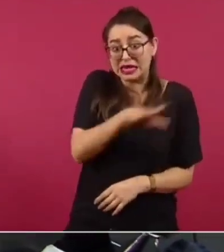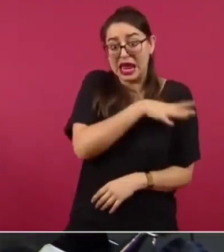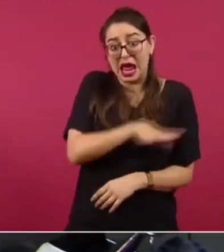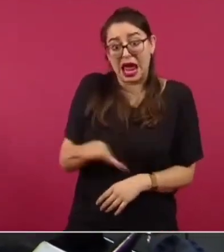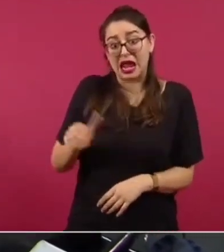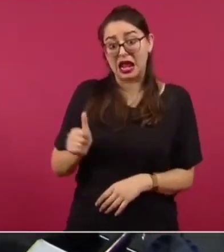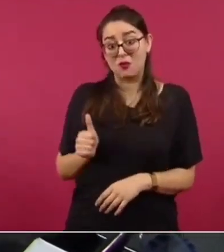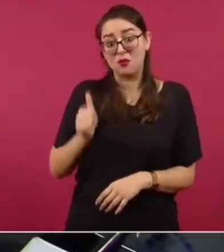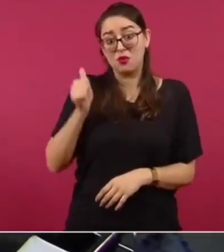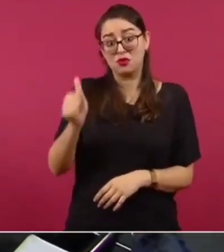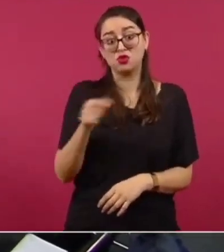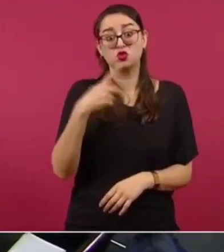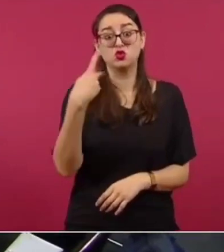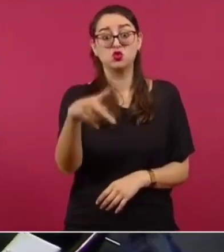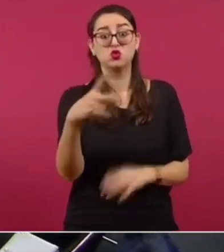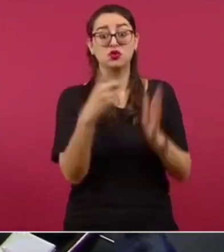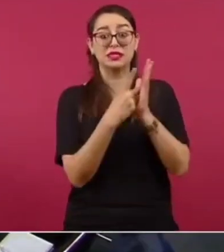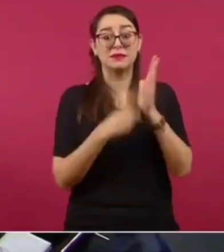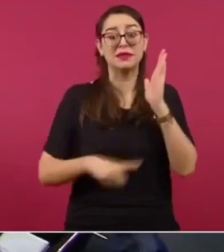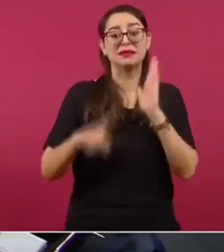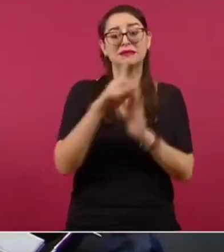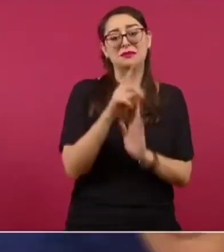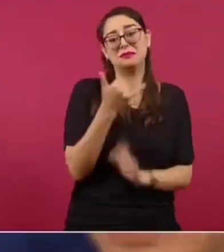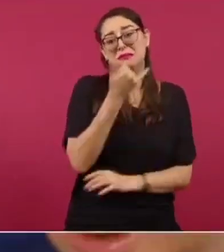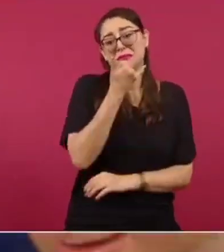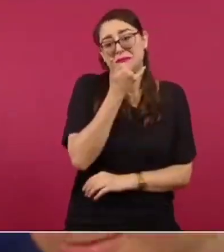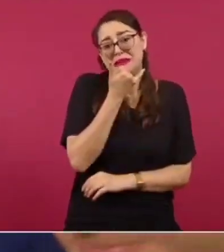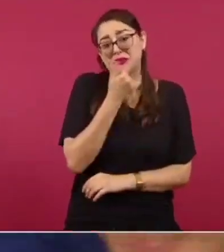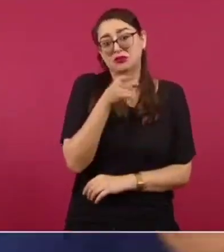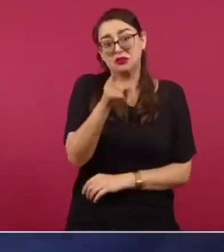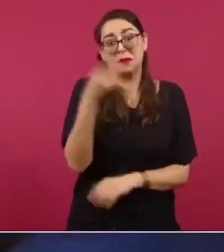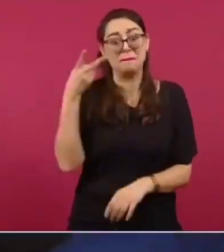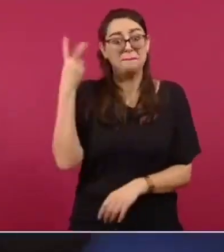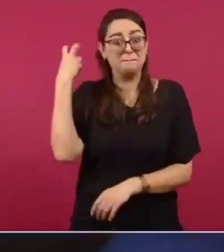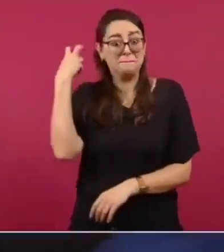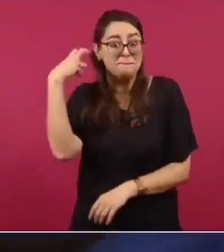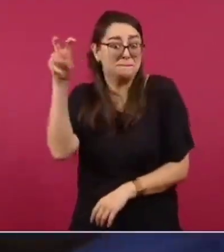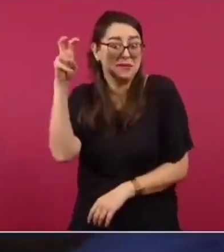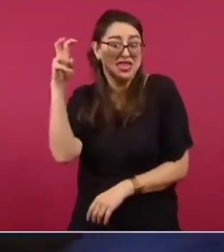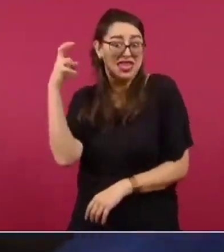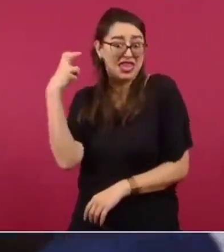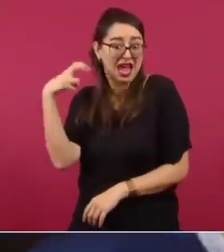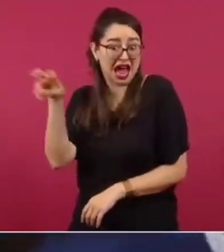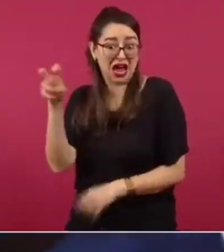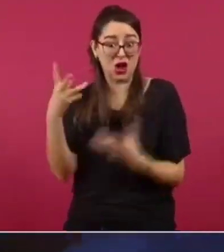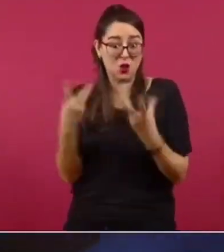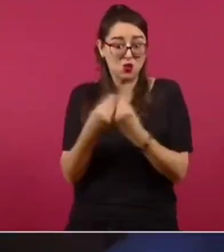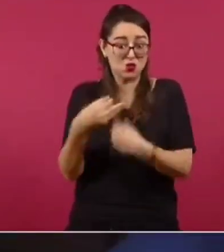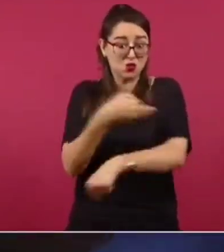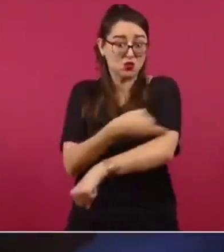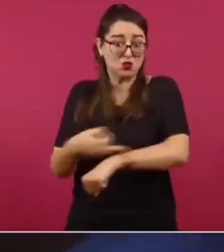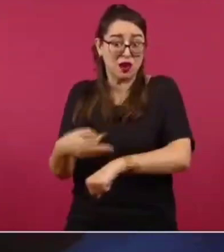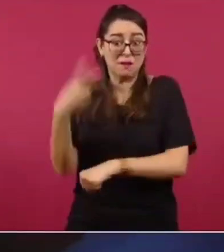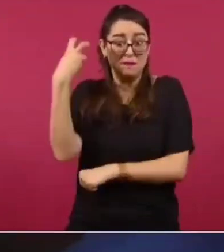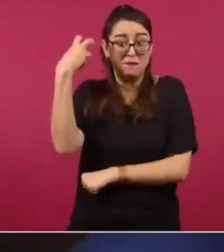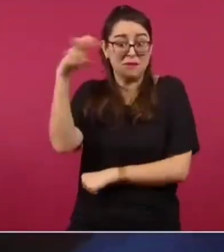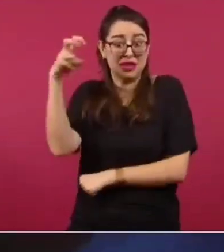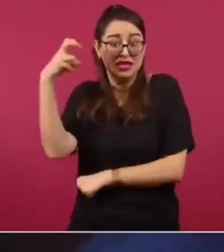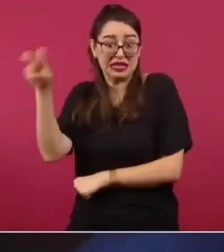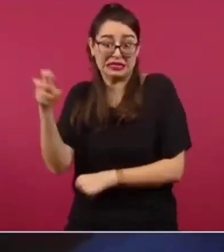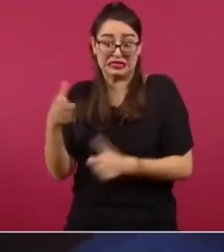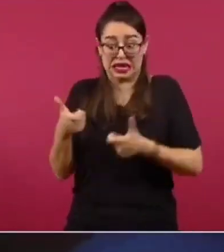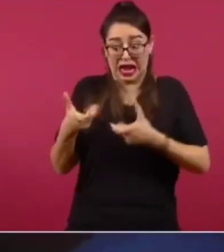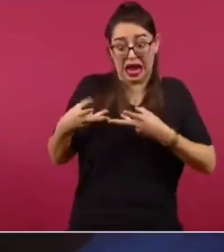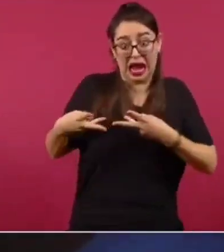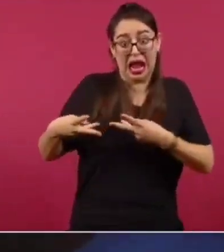está aquí, habló del departamento, pero no de los viajes. Nada más preguntarle, general, si tuvo relación estos viajes que costaron